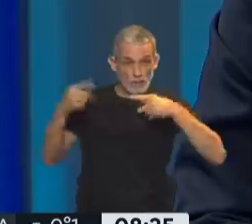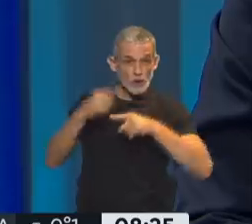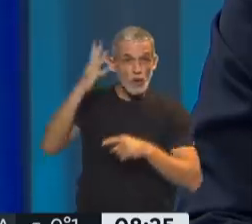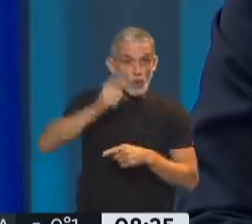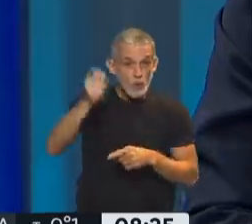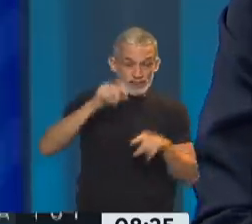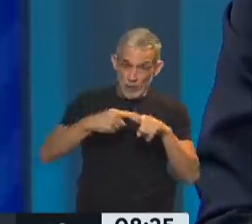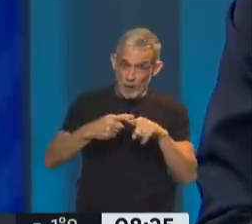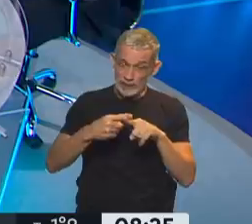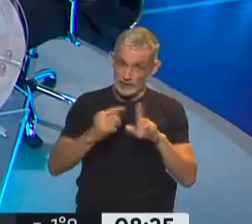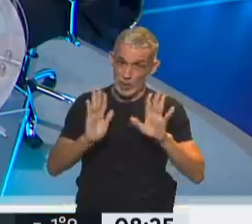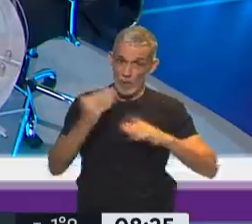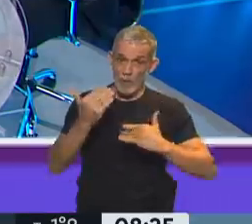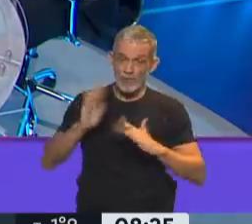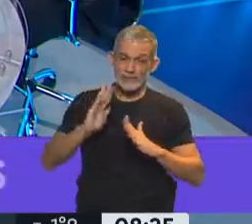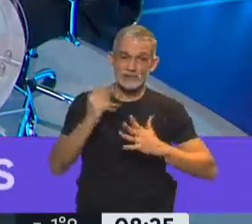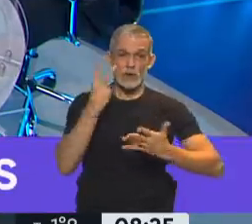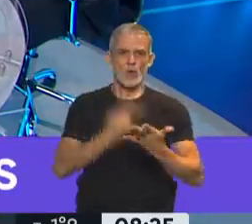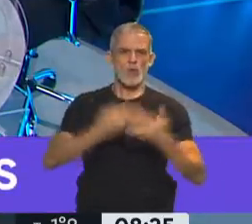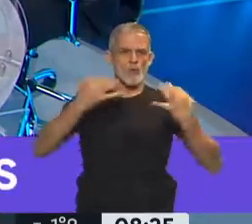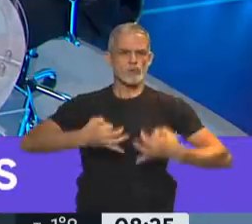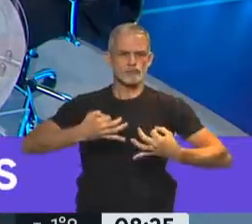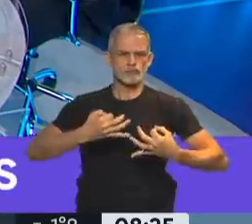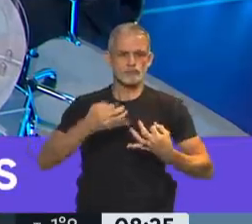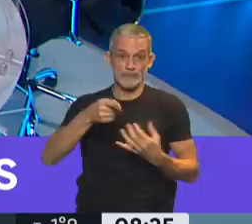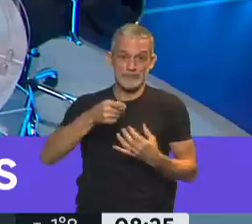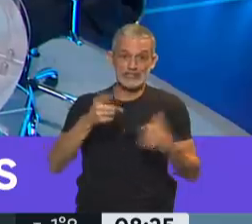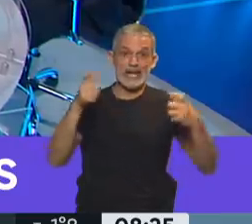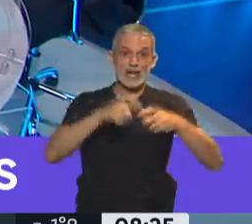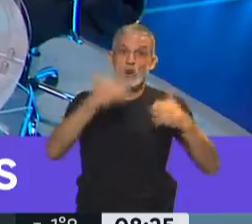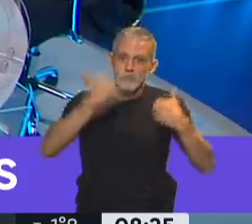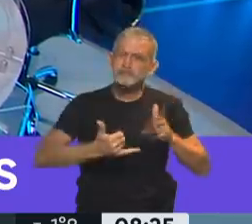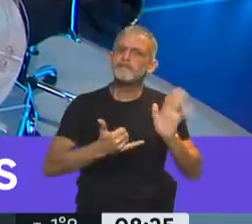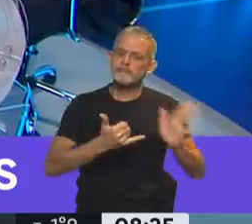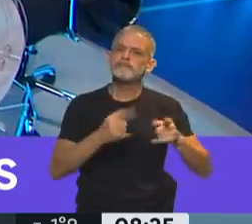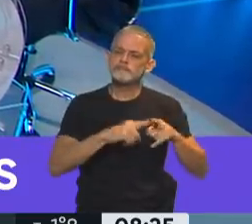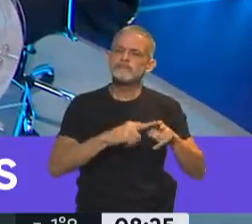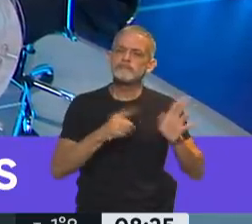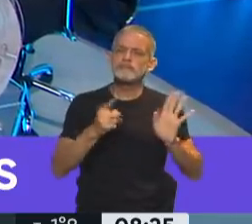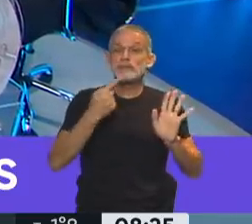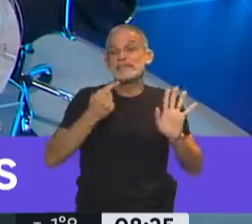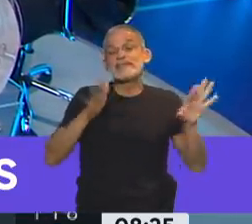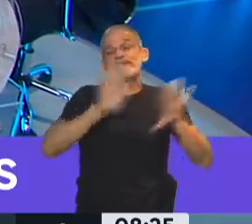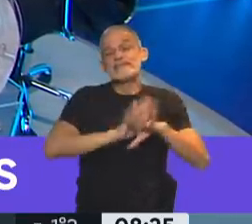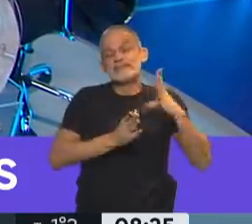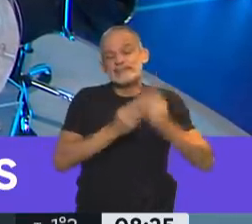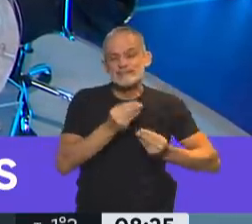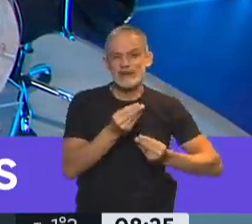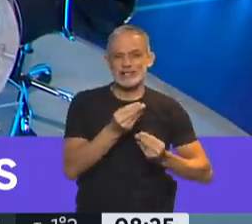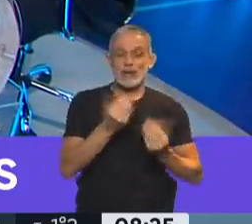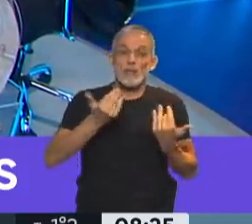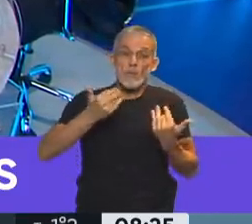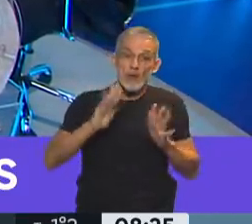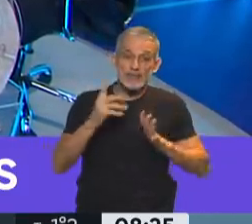político, estrictamente. Ahora, el reconocimiento formal de que la reunión existió y que fue calificada como un error por el gobierno, ¿da pie a la